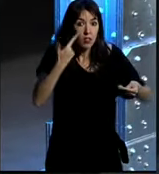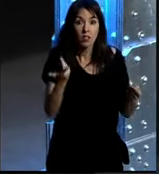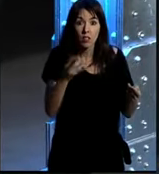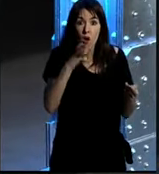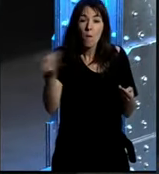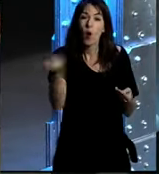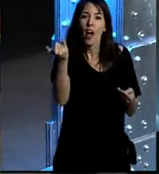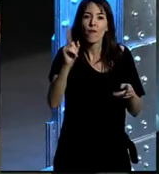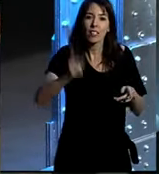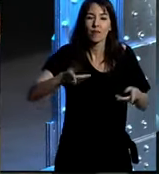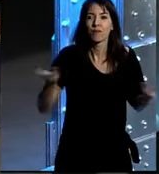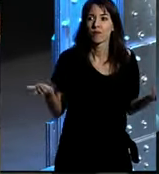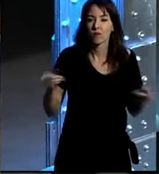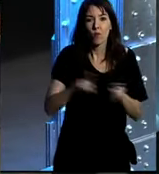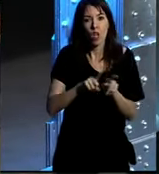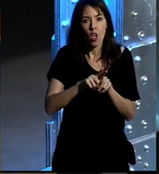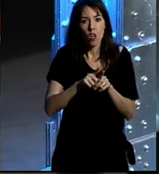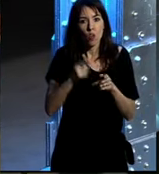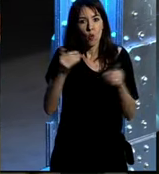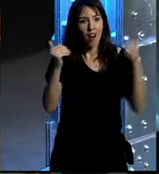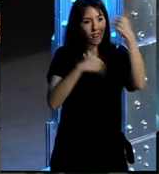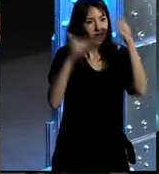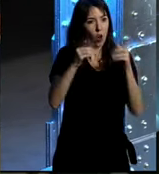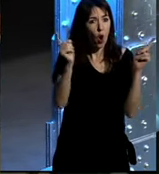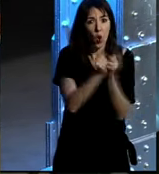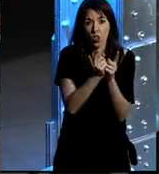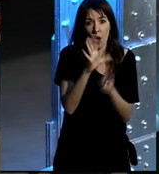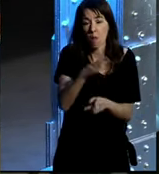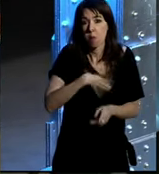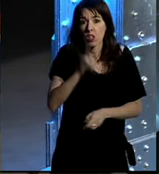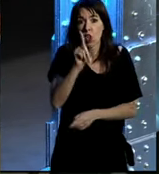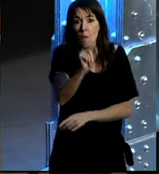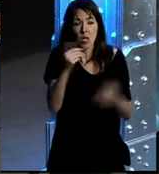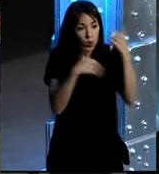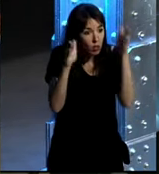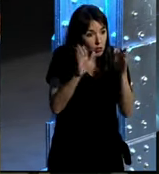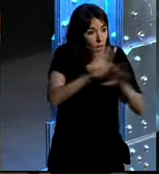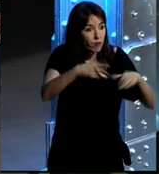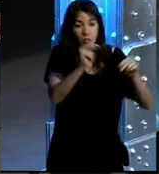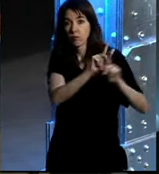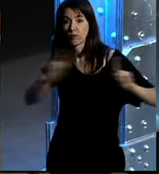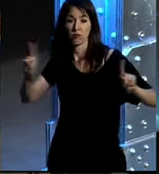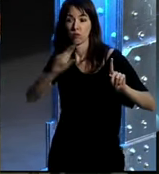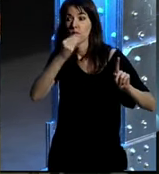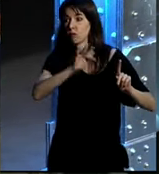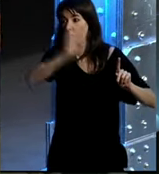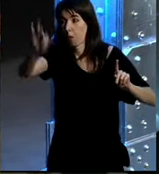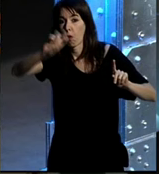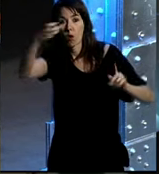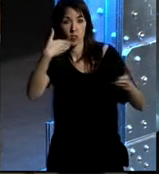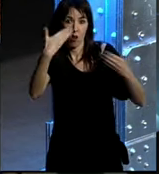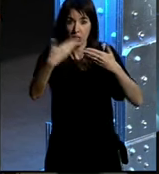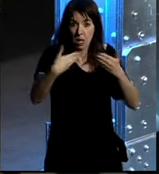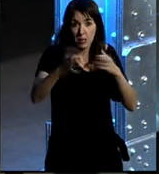jefes tienen una ventana de atención muy corta se le puede dedicar unos pocos minutos y luego ya pues se encarga otra gente de hacer